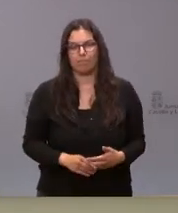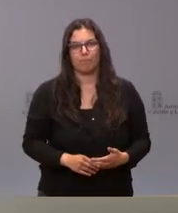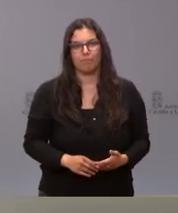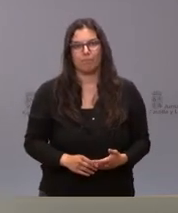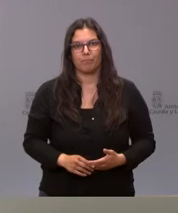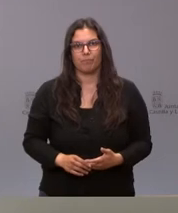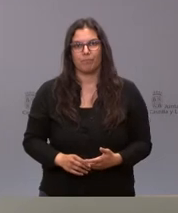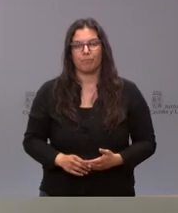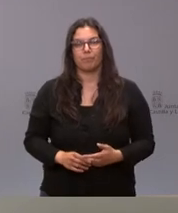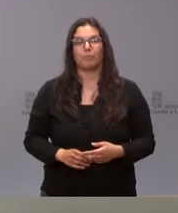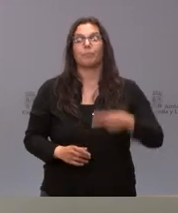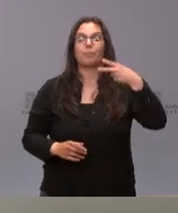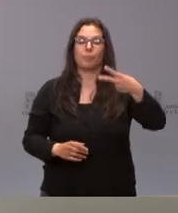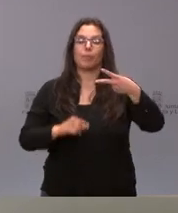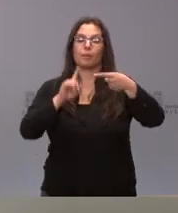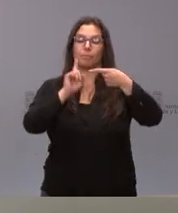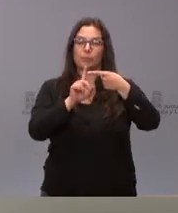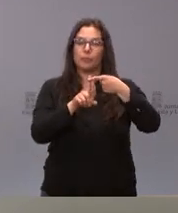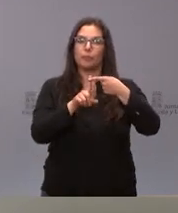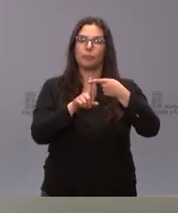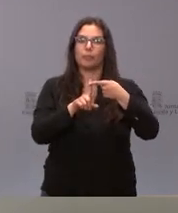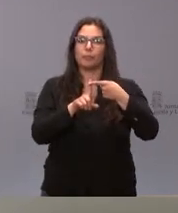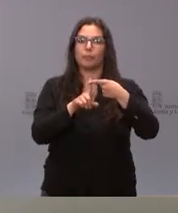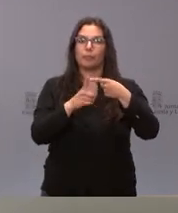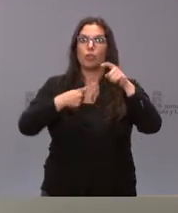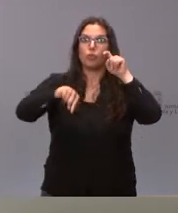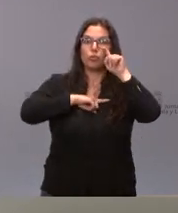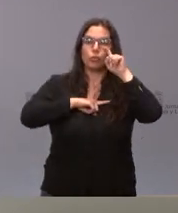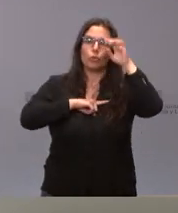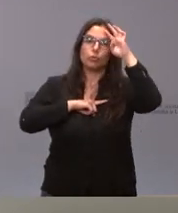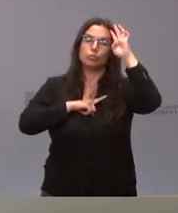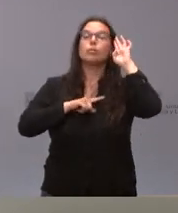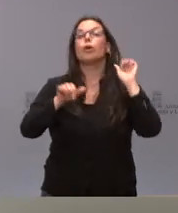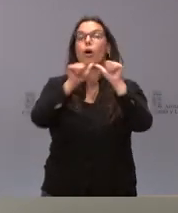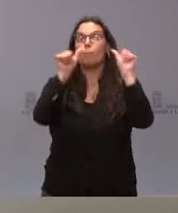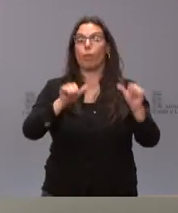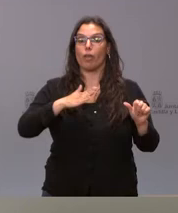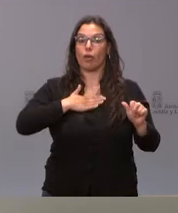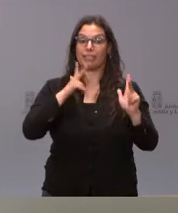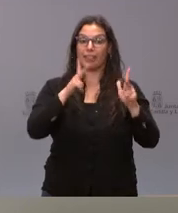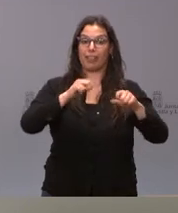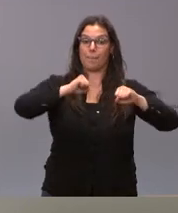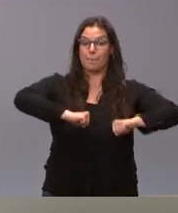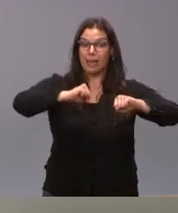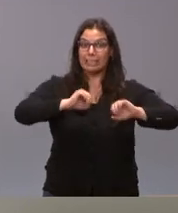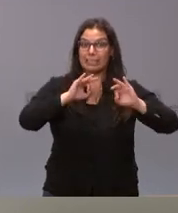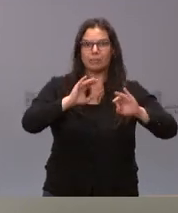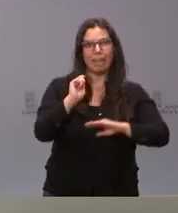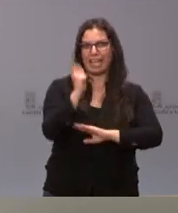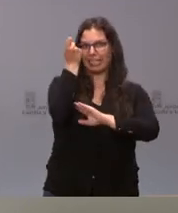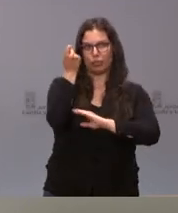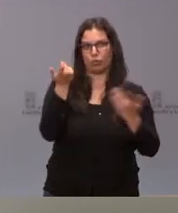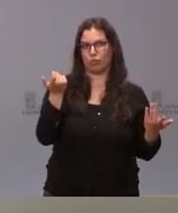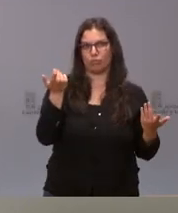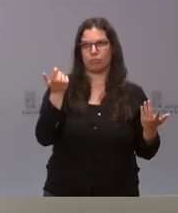pues las dos cuestiones en primer lugar nosotros tenemos un modelo residencial de personas mayores que es un modelo de éxito y